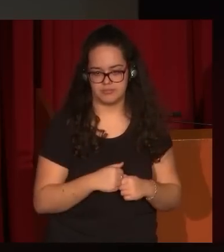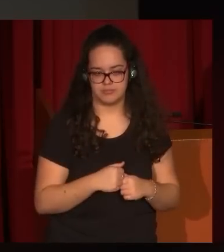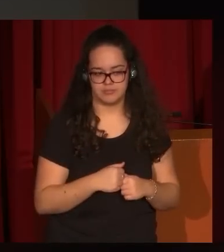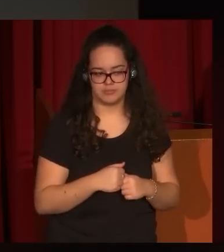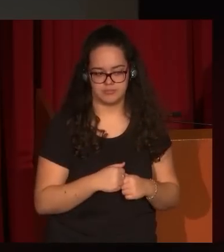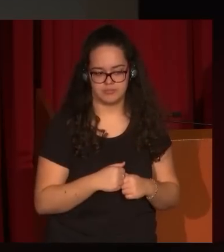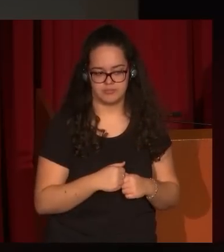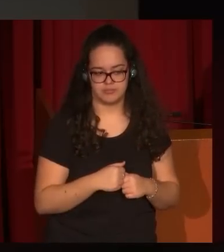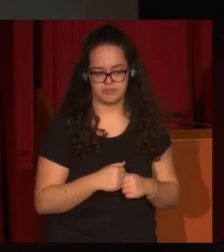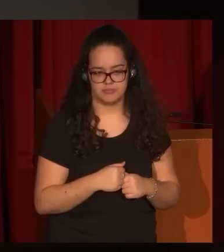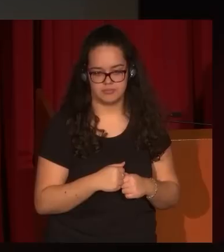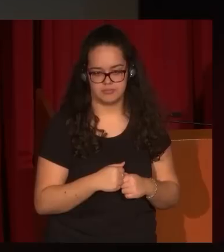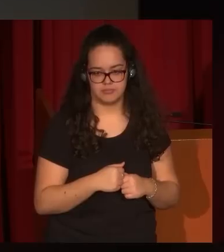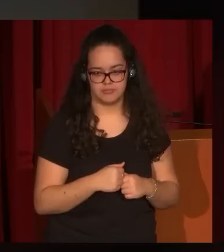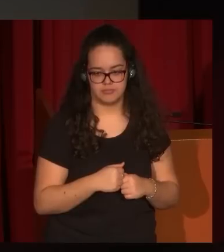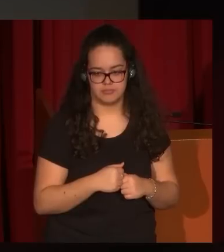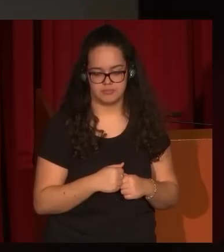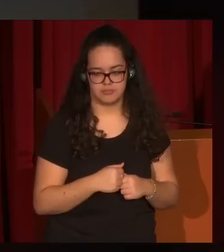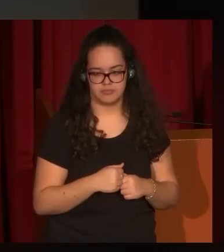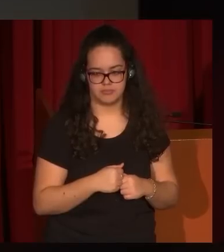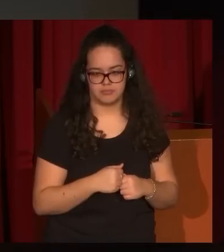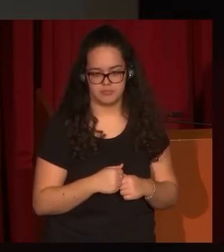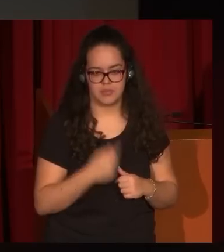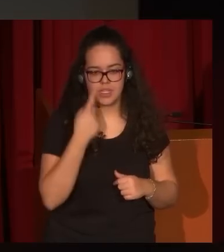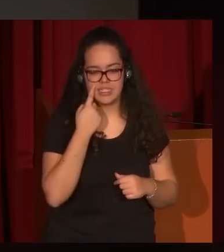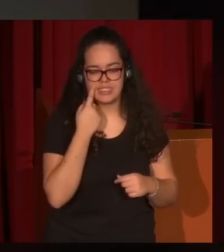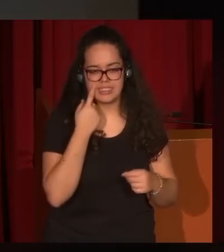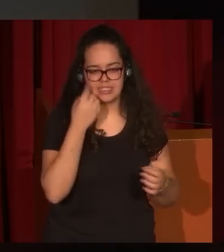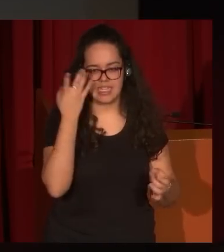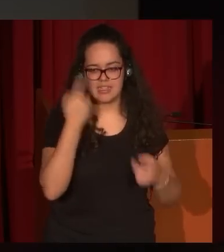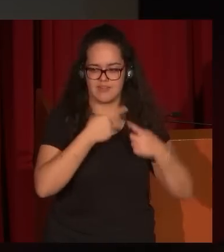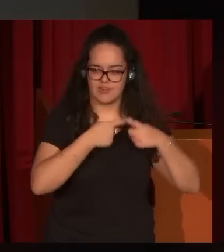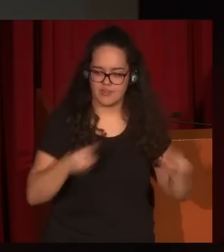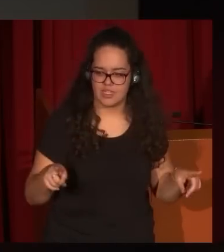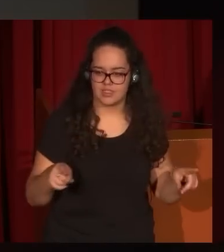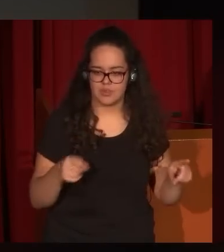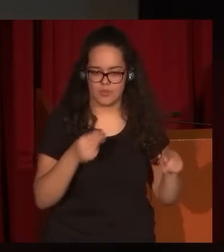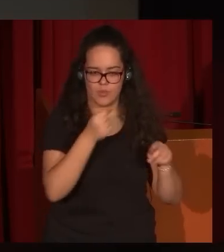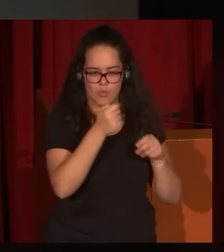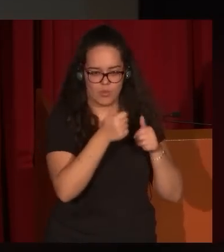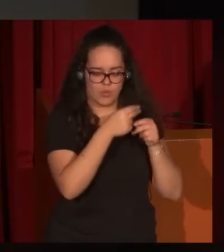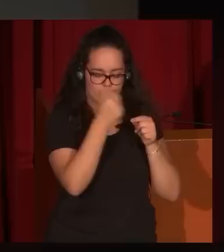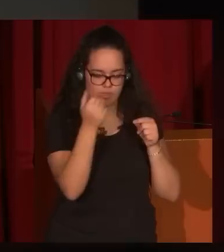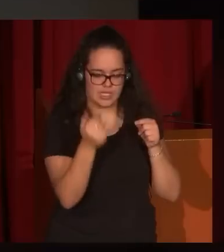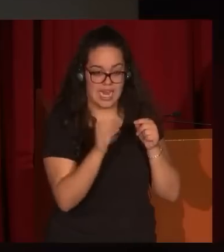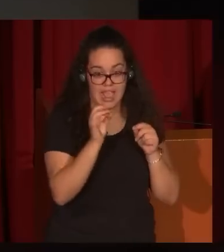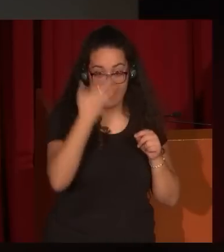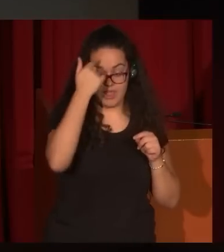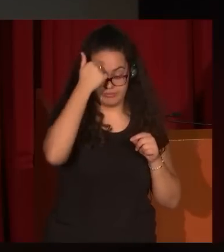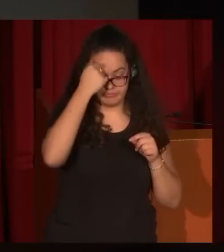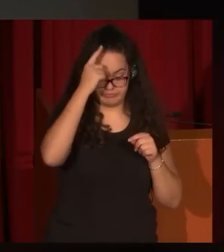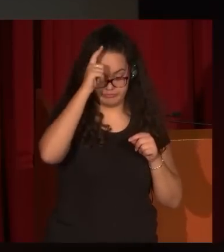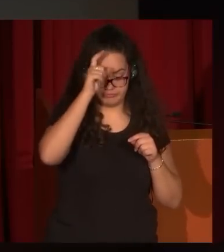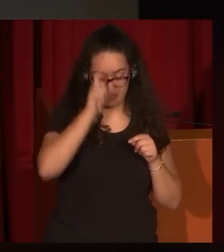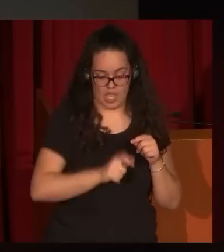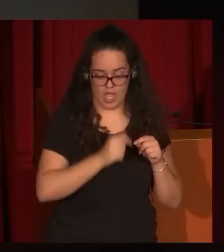Fíjense ya qué idea tan distinta se nos empieza a perfilar, se nos empieza a dibujar de la idea que tenemos en la cabeza todos